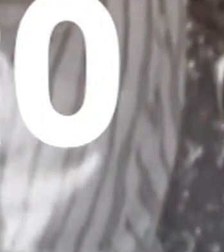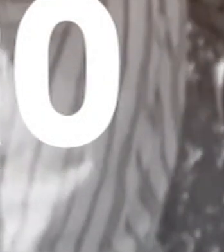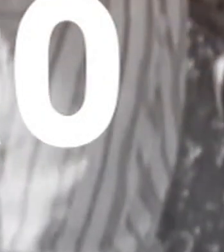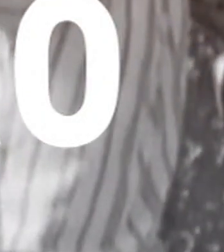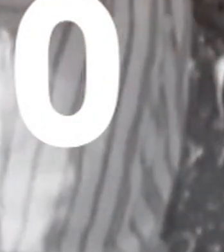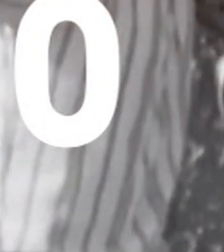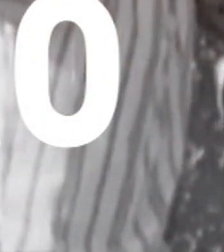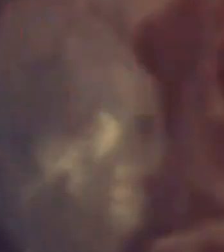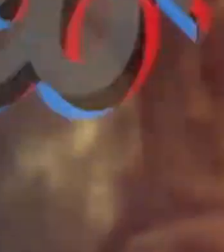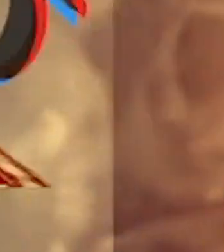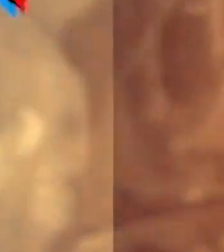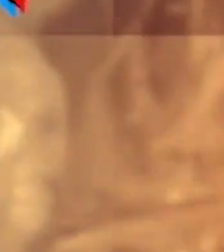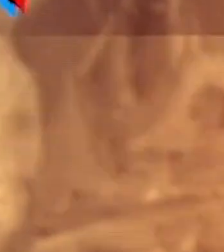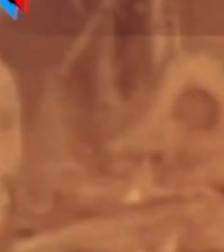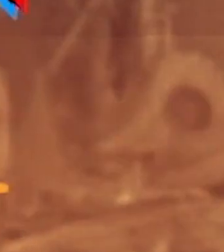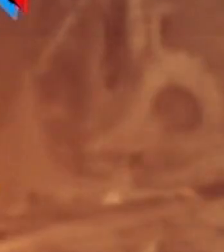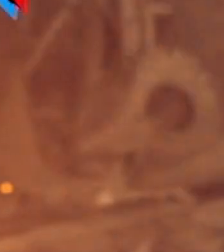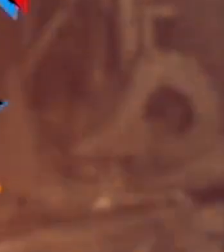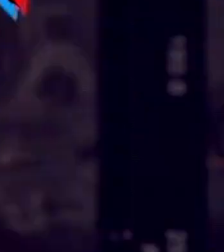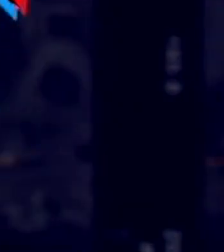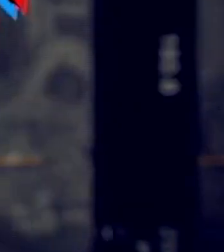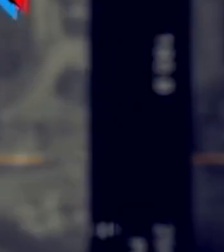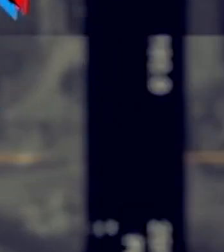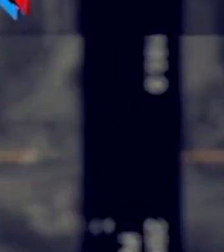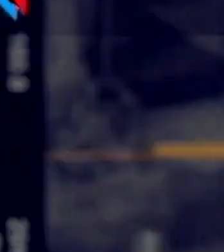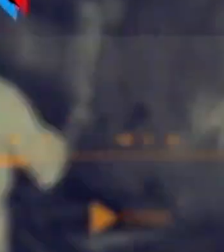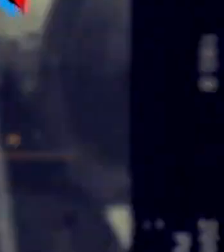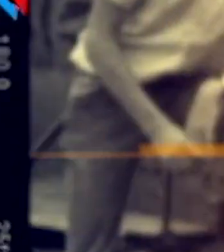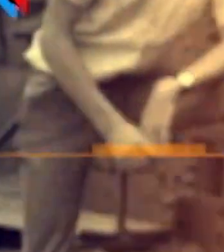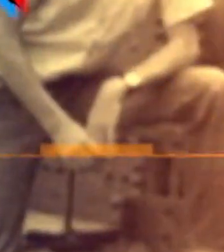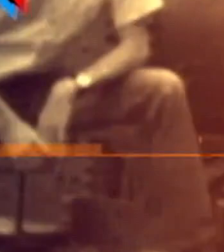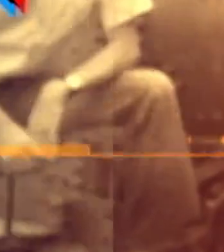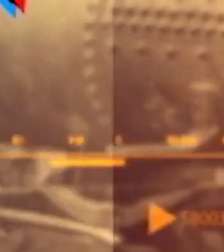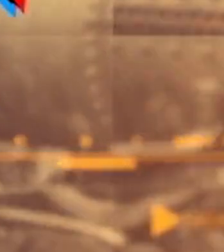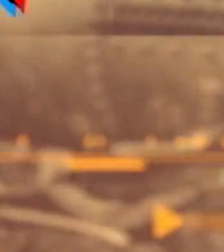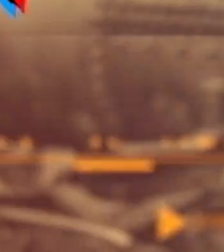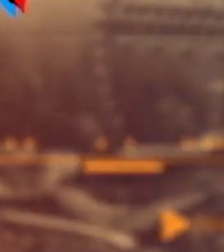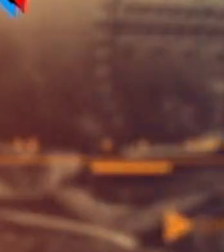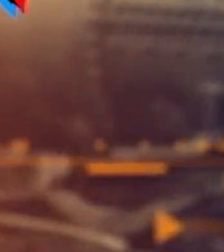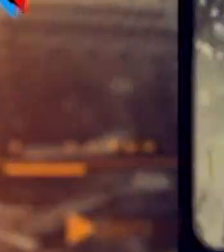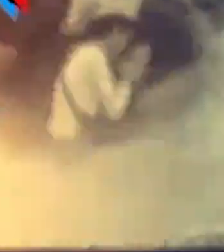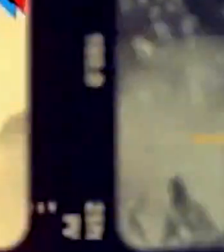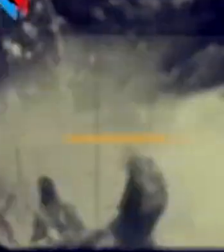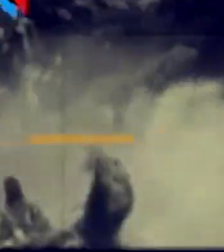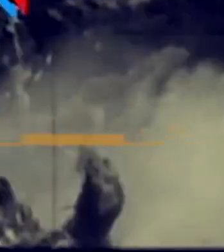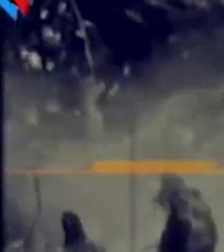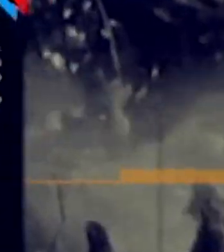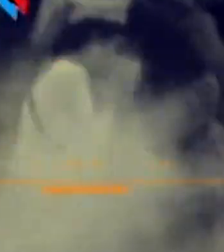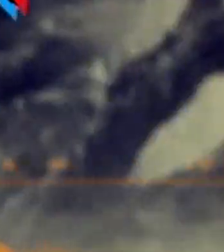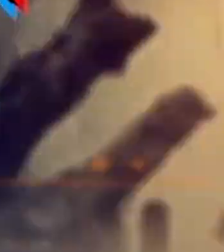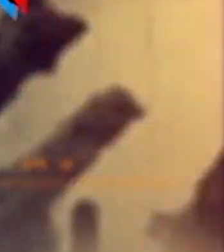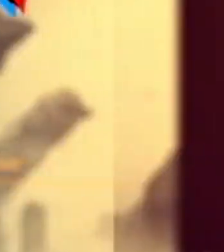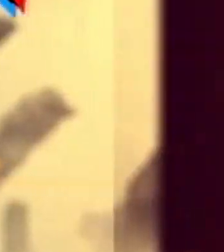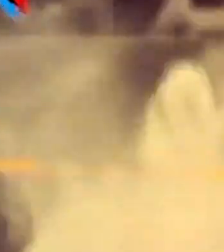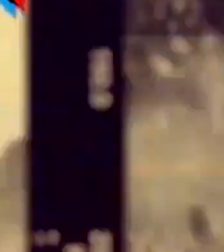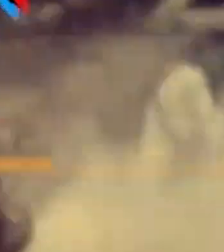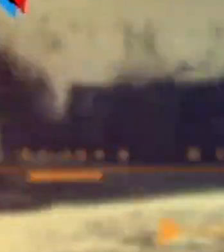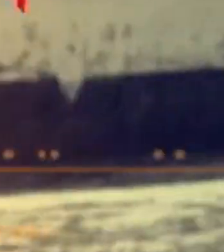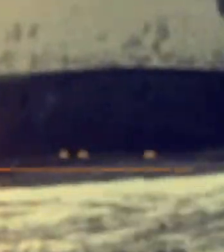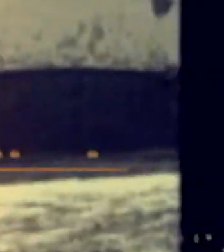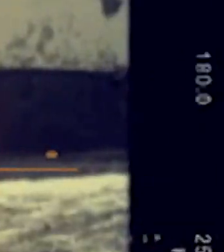de Carlos Frer. Un recorrido por los primeros 60 años de producción cinematográfica nacional.